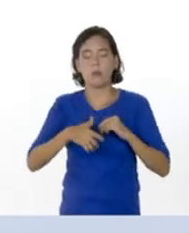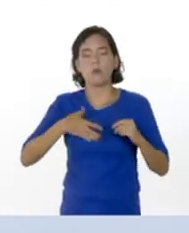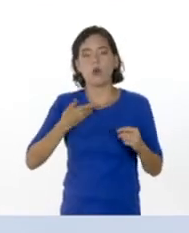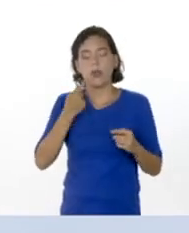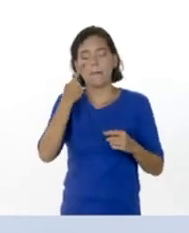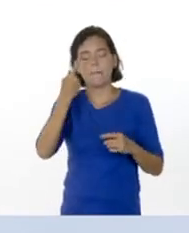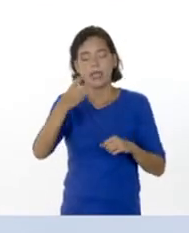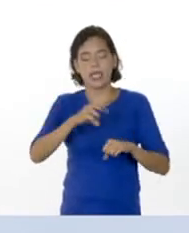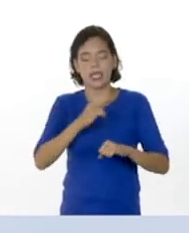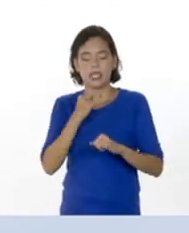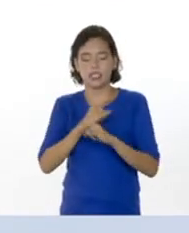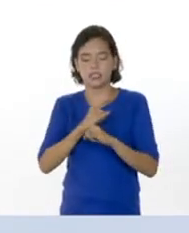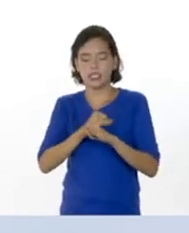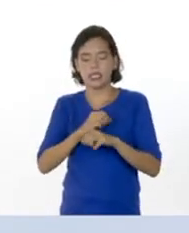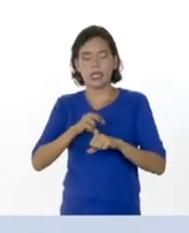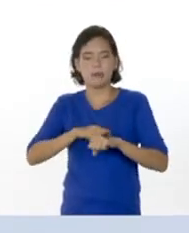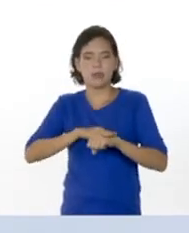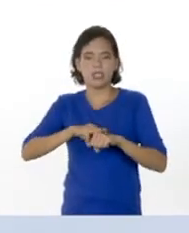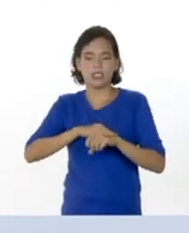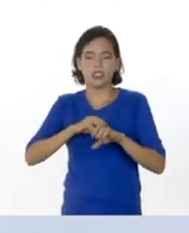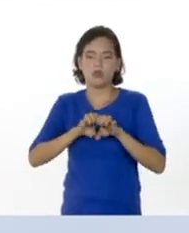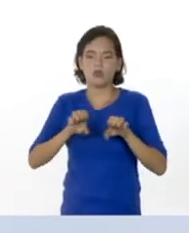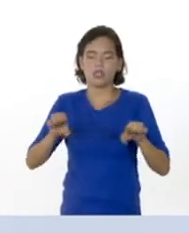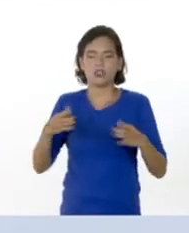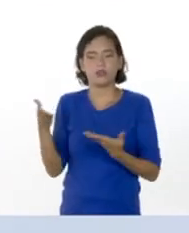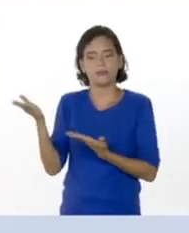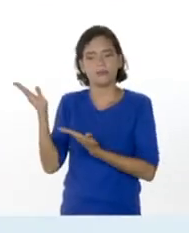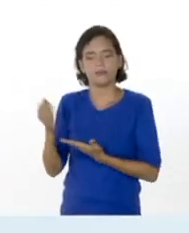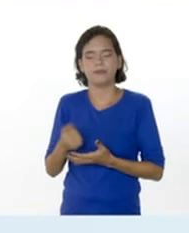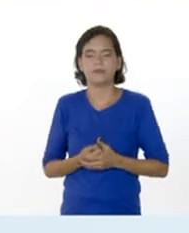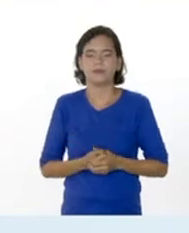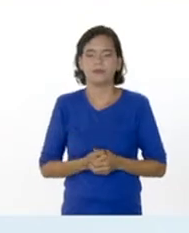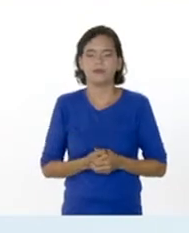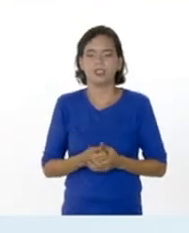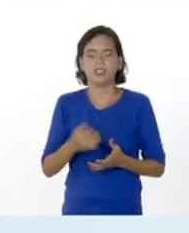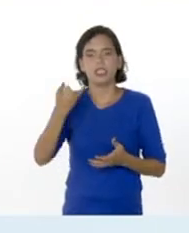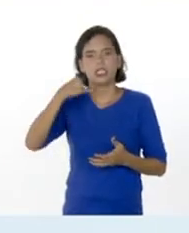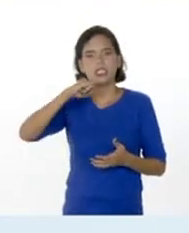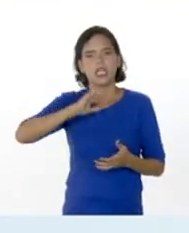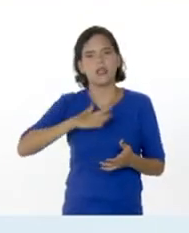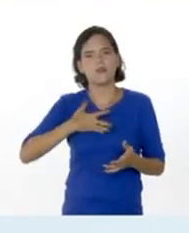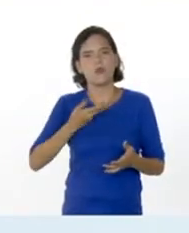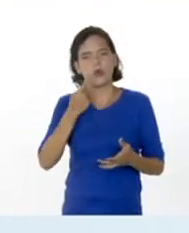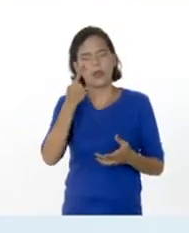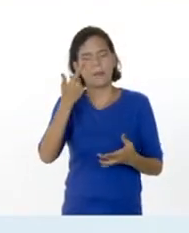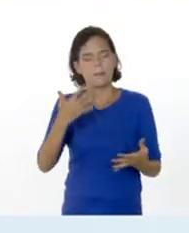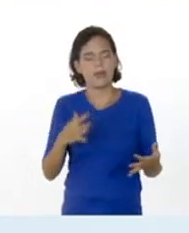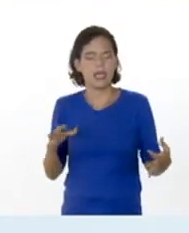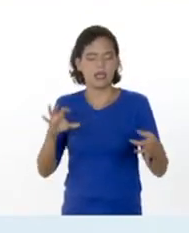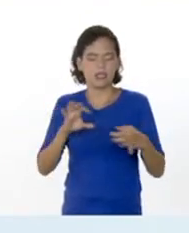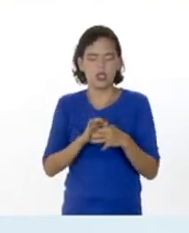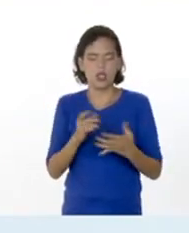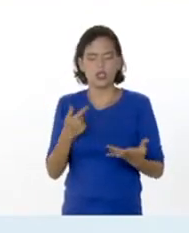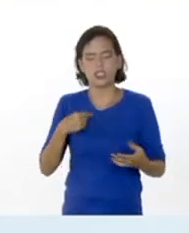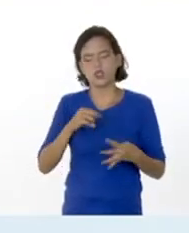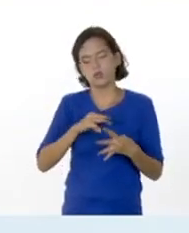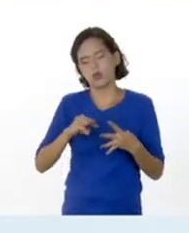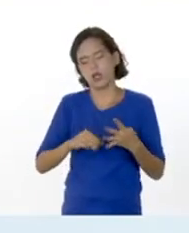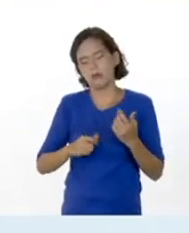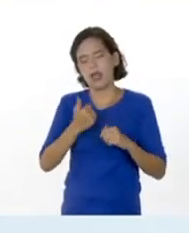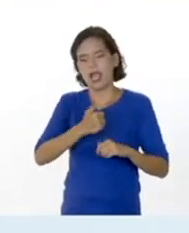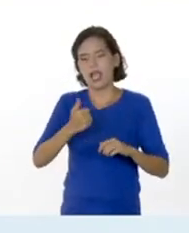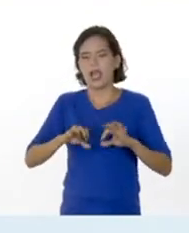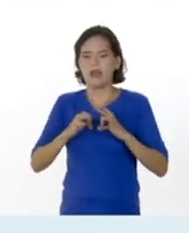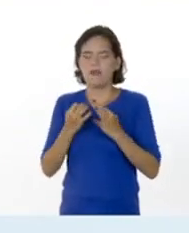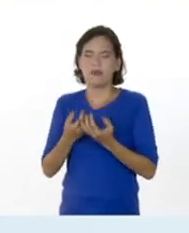Ministerio del Poder Popular para la Educación, que se encuentra aquí en pantalla. Y ahí pueden acceder al enlace de su programa favorito, Cada Familia, Una